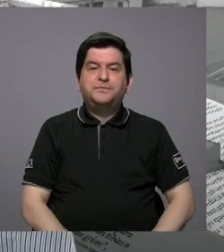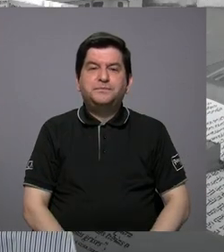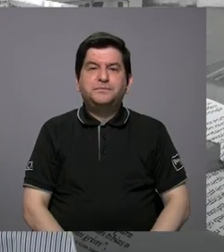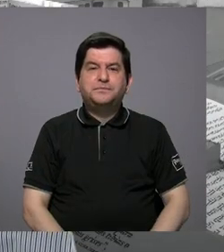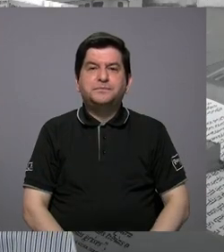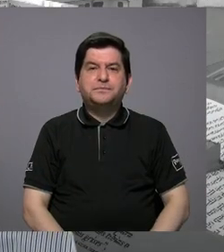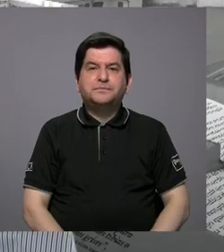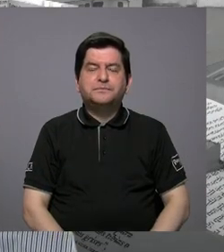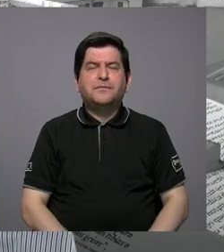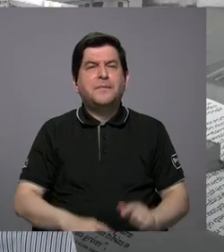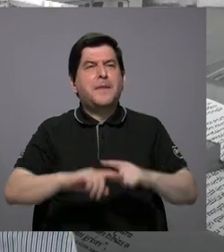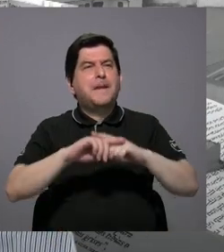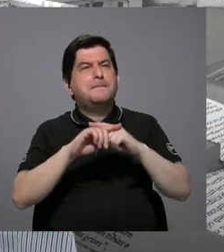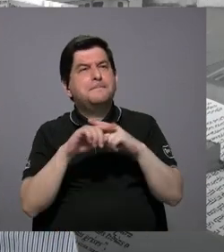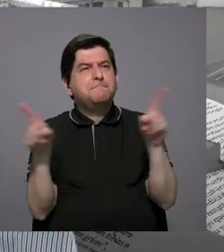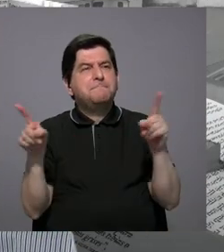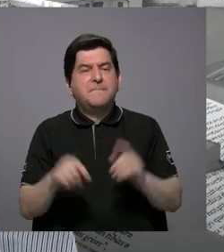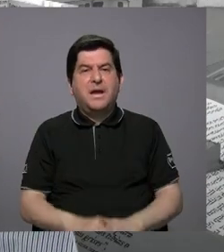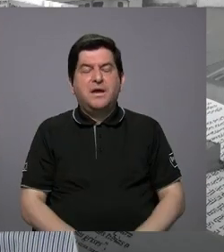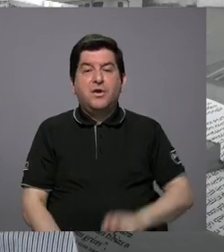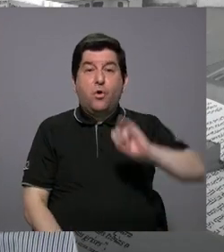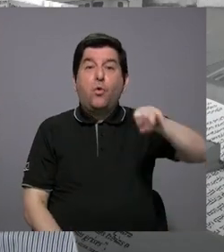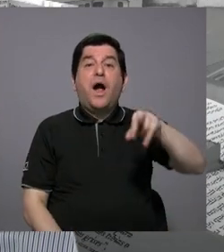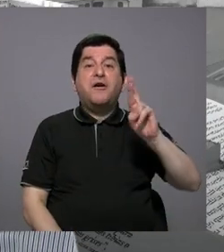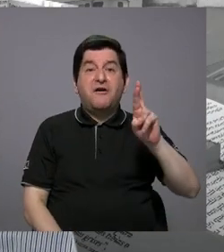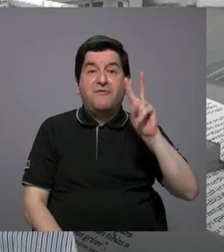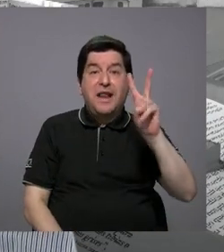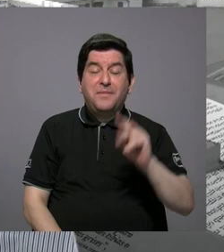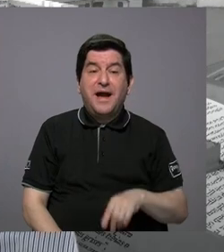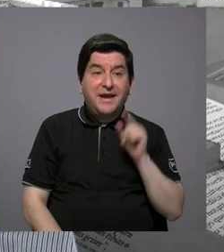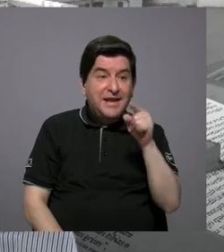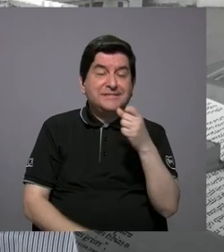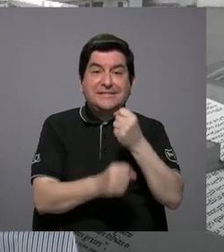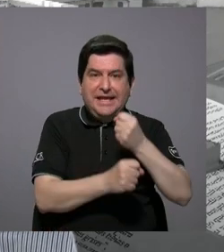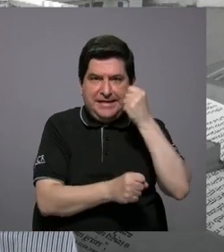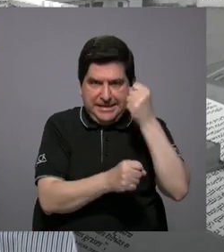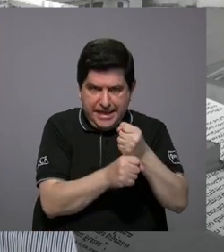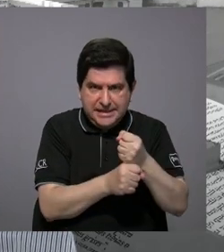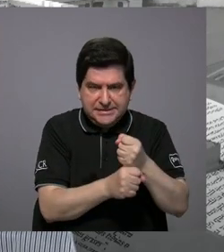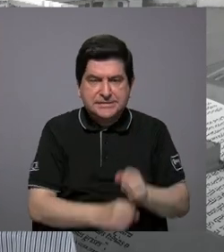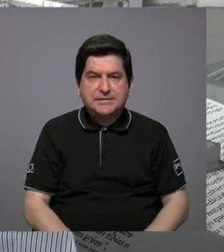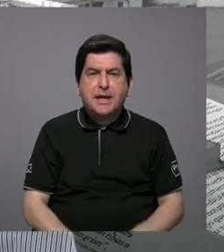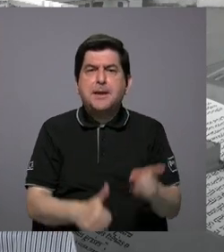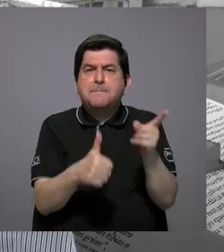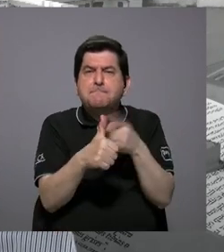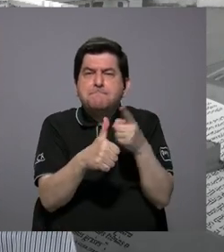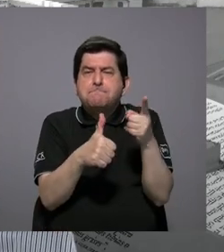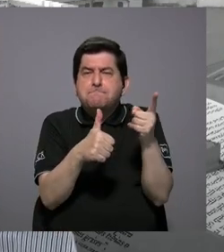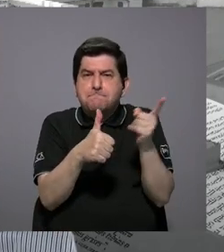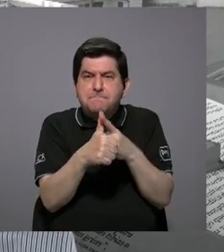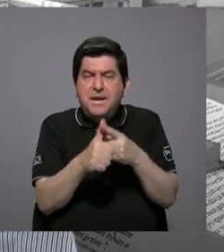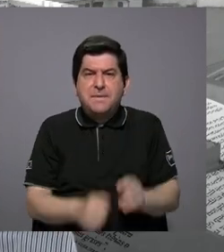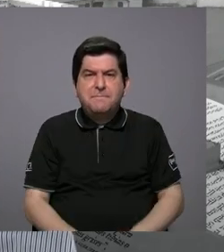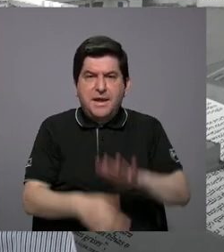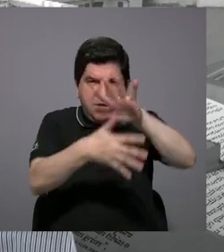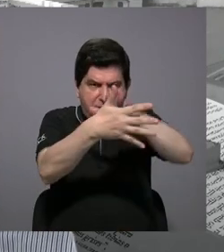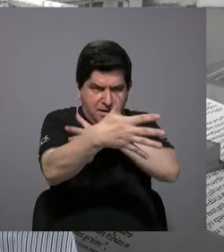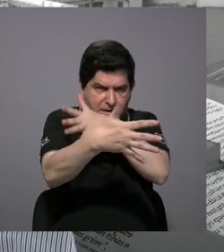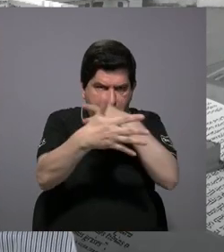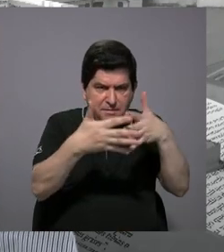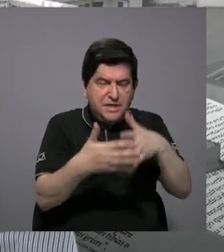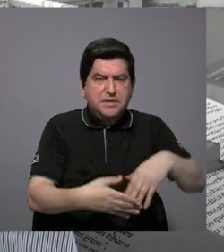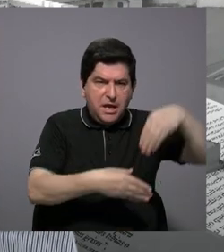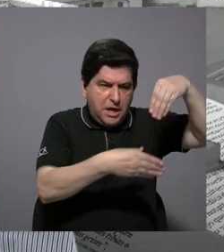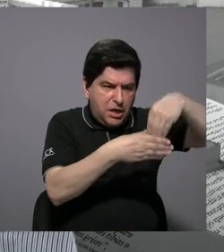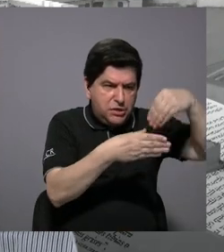digamos que era un, y Juan Rafael Vargas hizo en ese trabajo, hizo la primera matriz de insumo